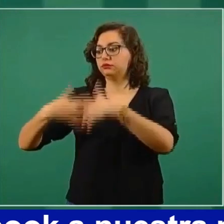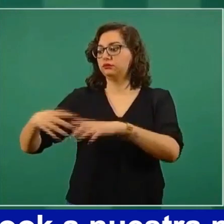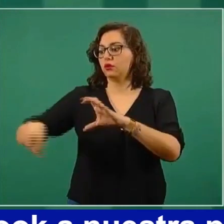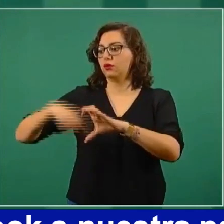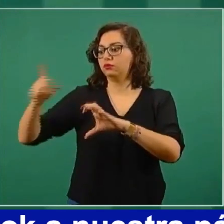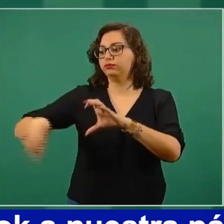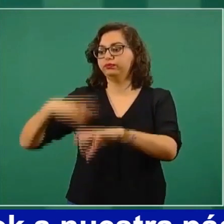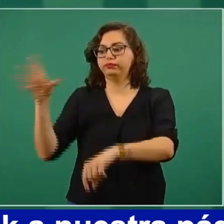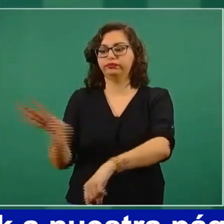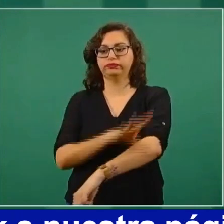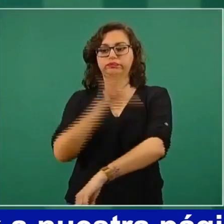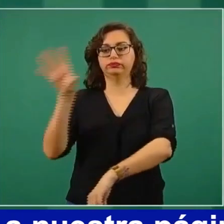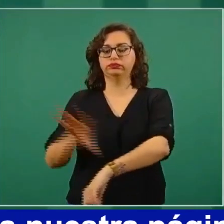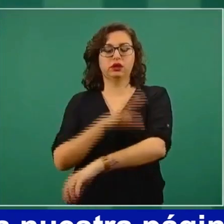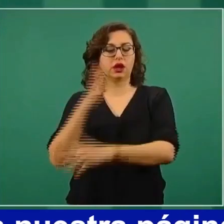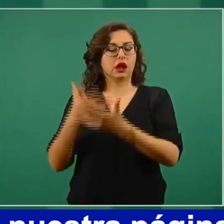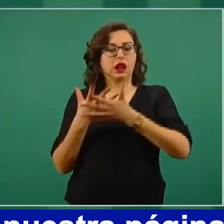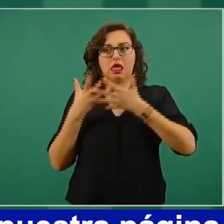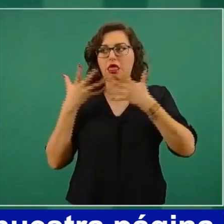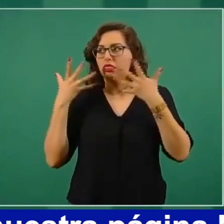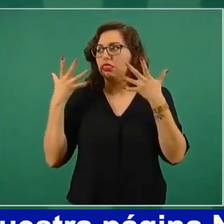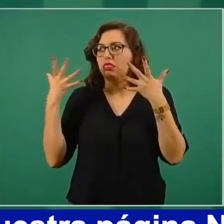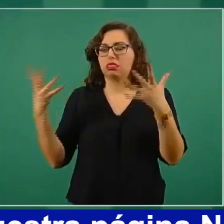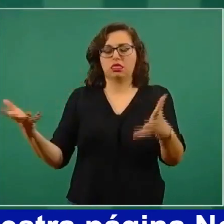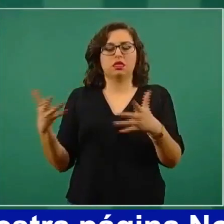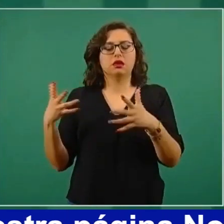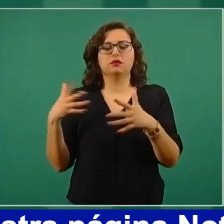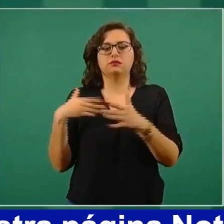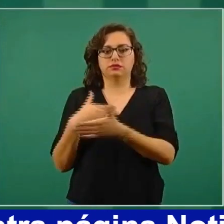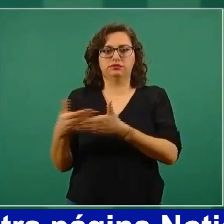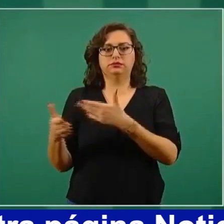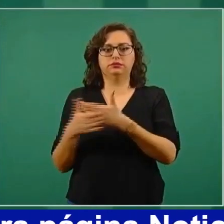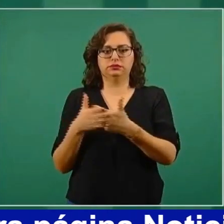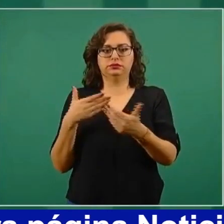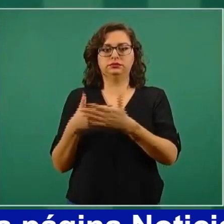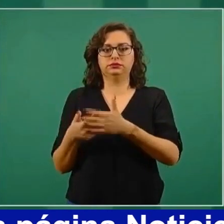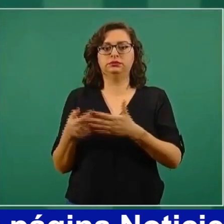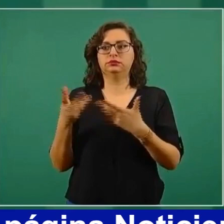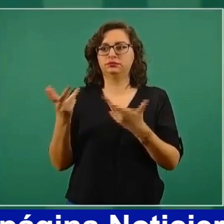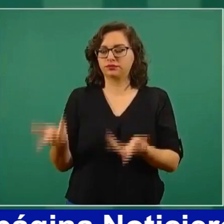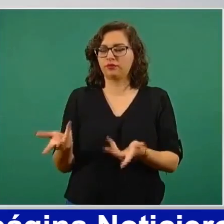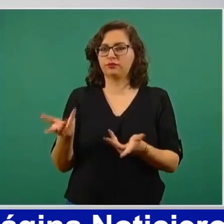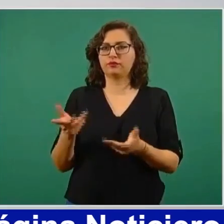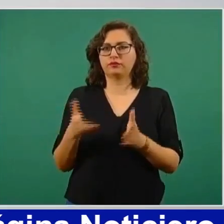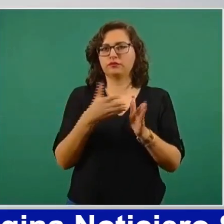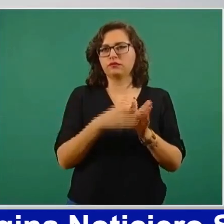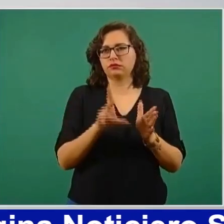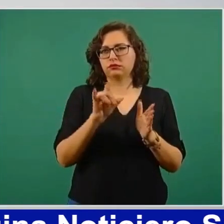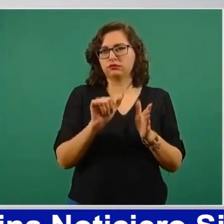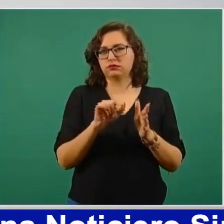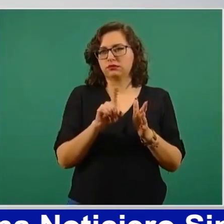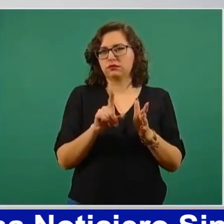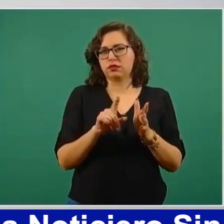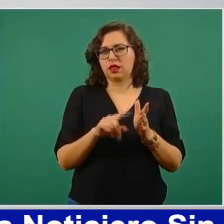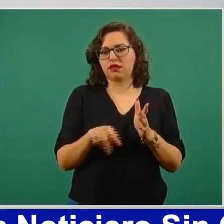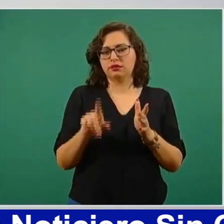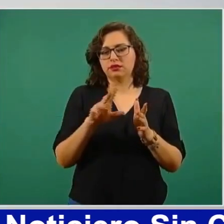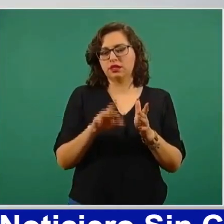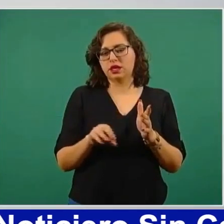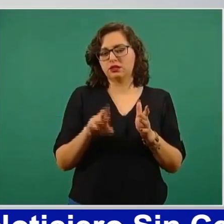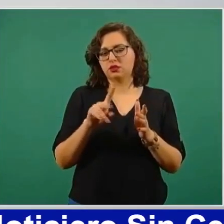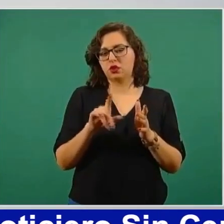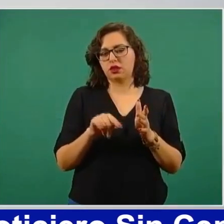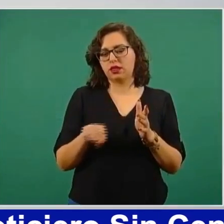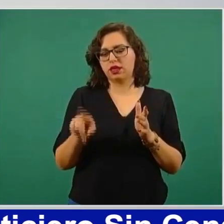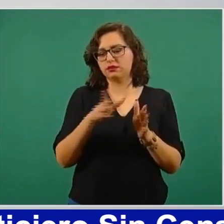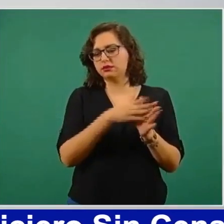había iniciado y se había dejado inconclusa. La vamos a terminar. Se